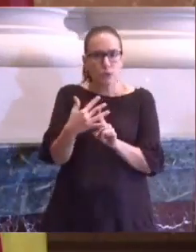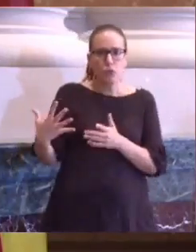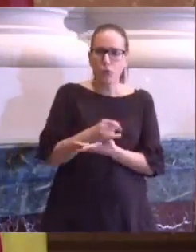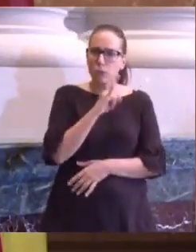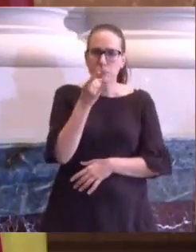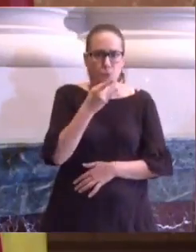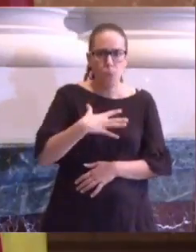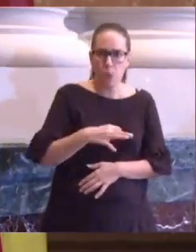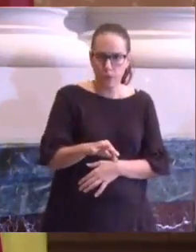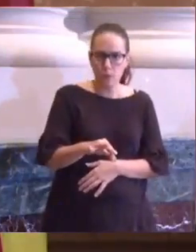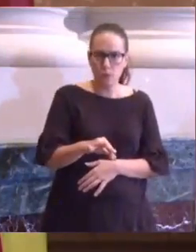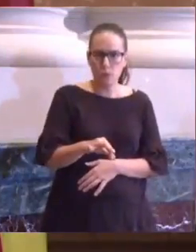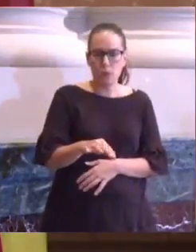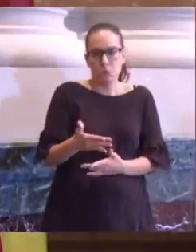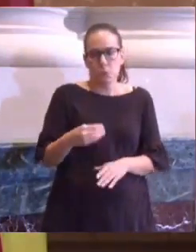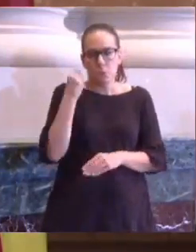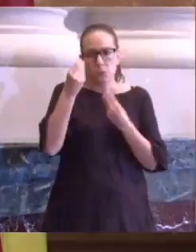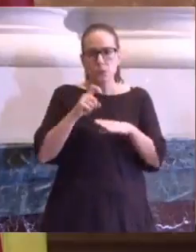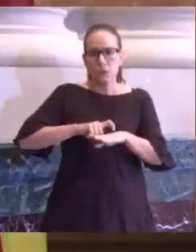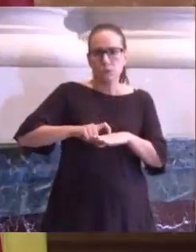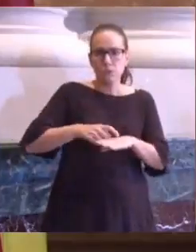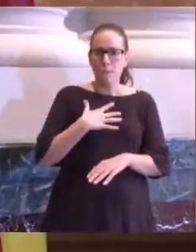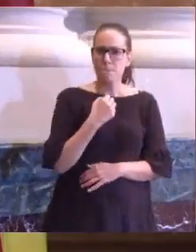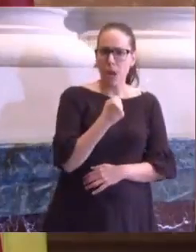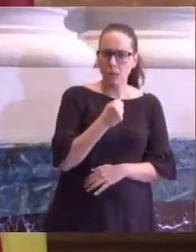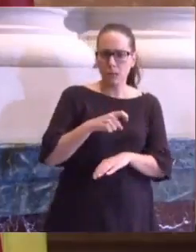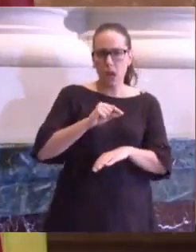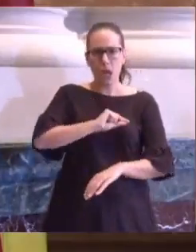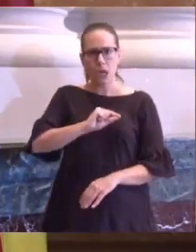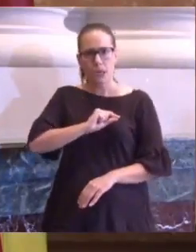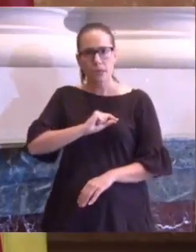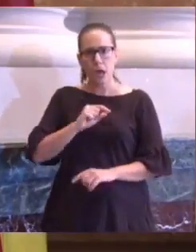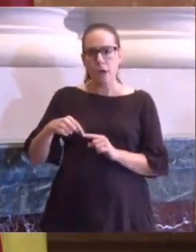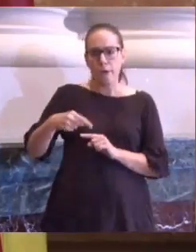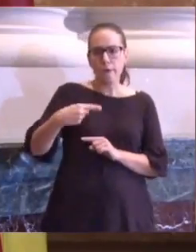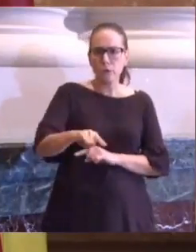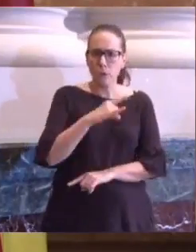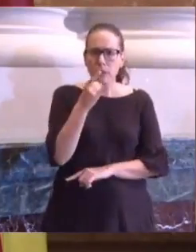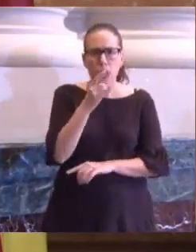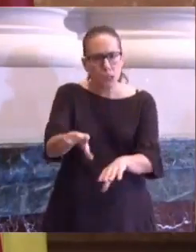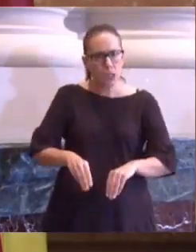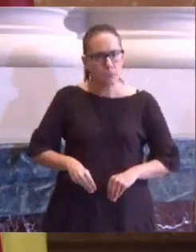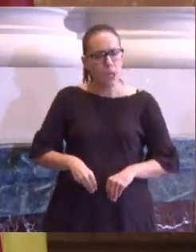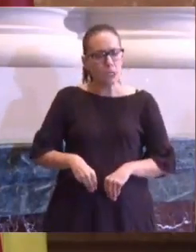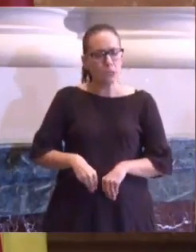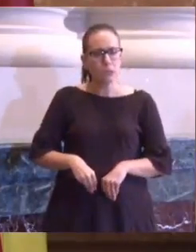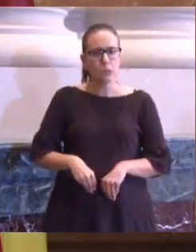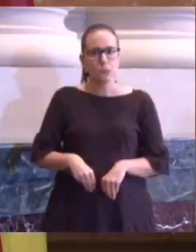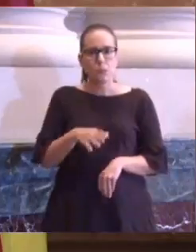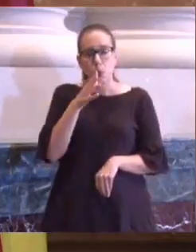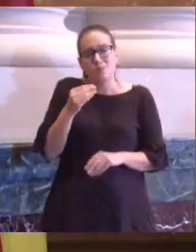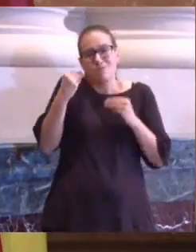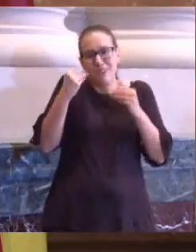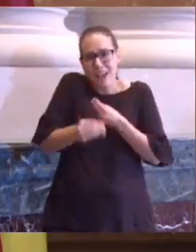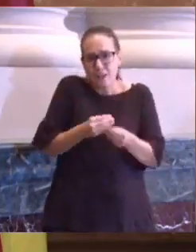errores y es un rasgo de valentía y ética asumir las consecuencias que estos errores conllevan en el ejercicio de la actividad política,